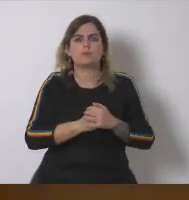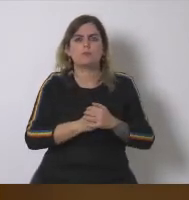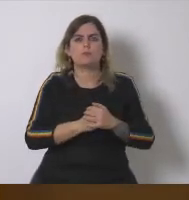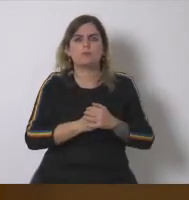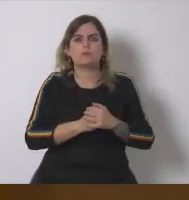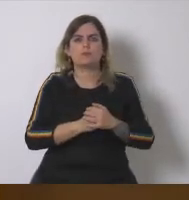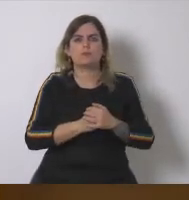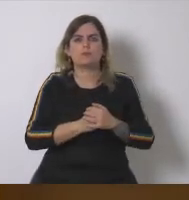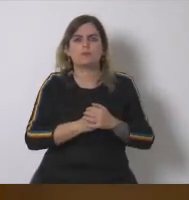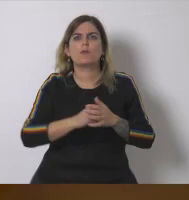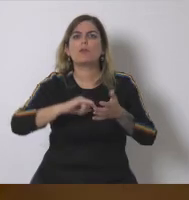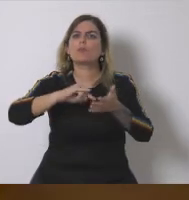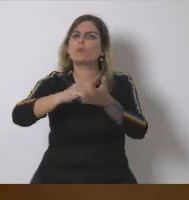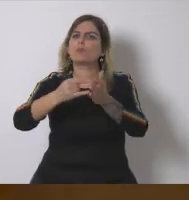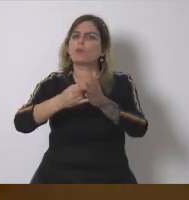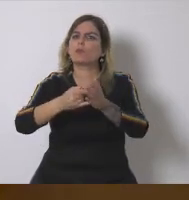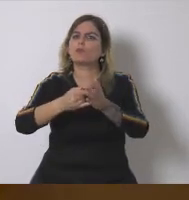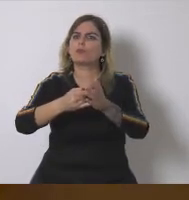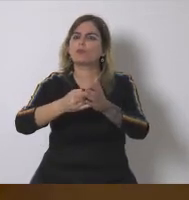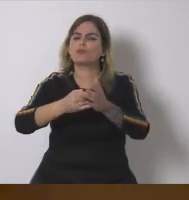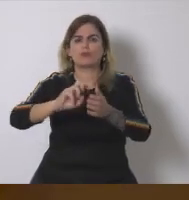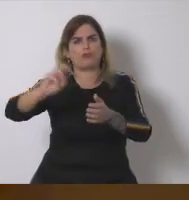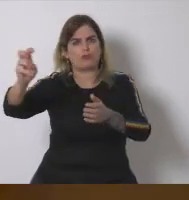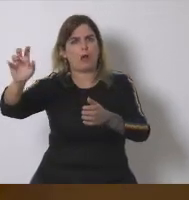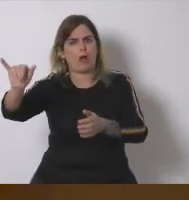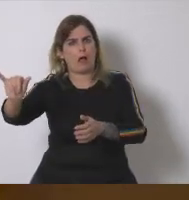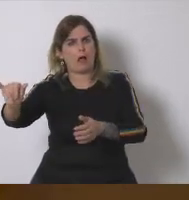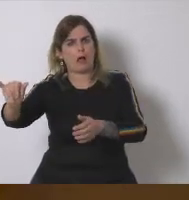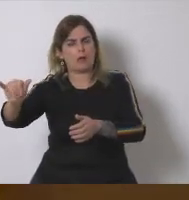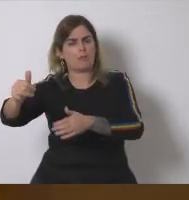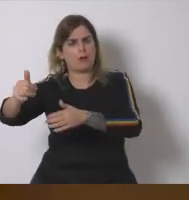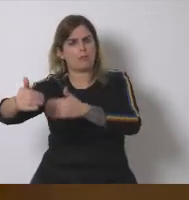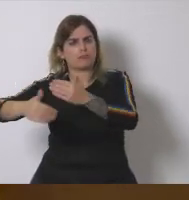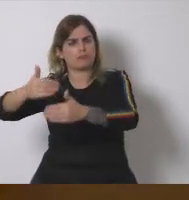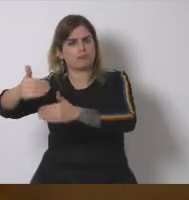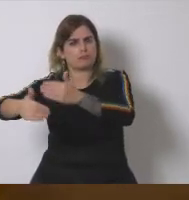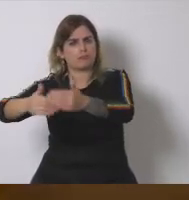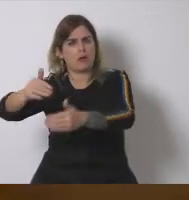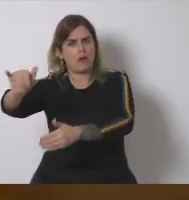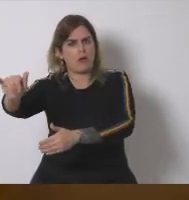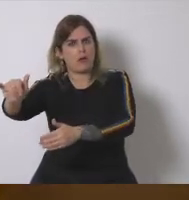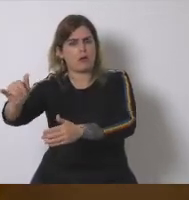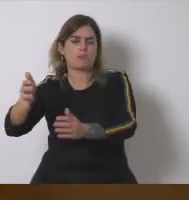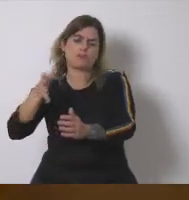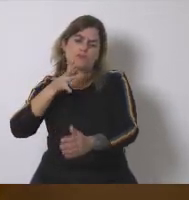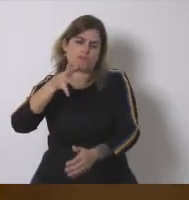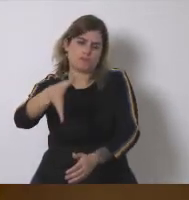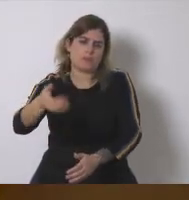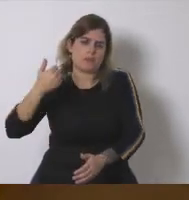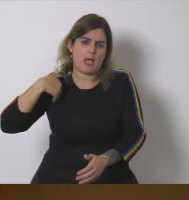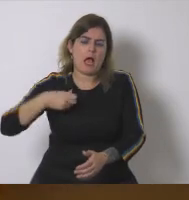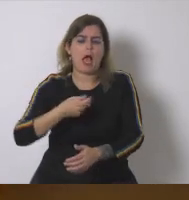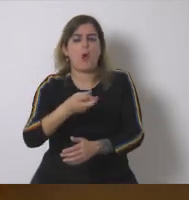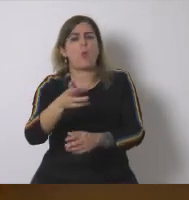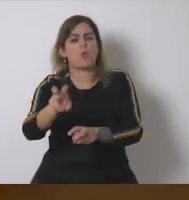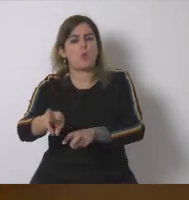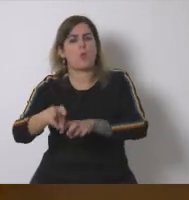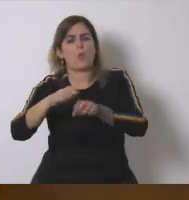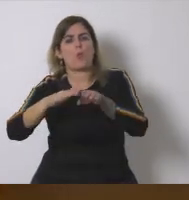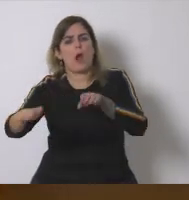proyectos más convencionales que sé que ya lleva adelante